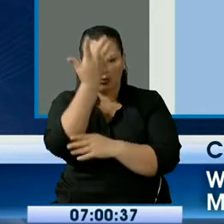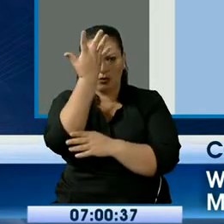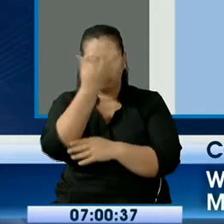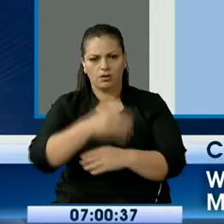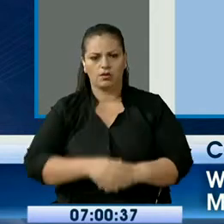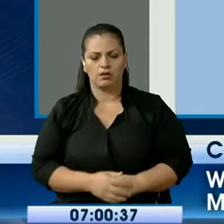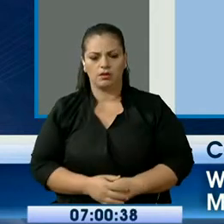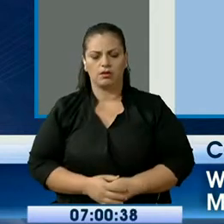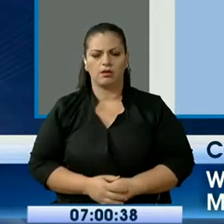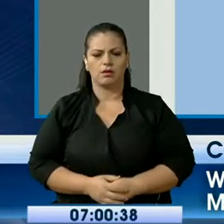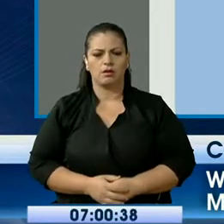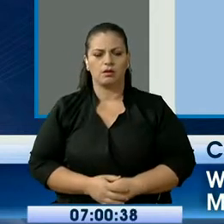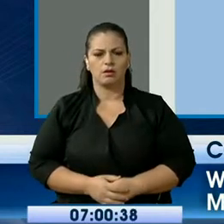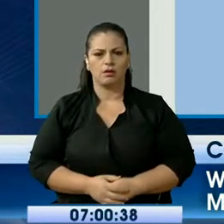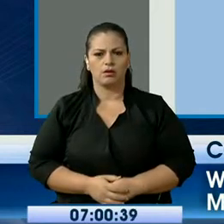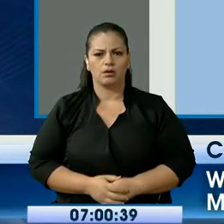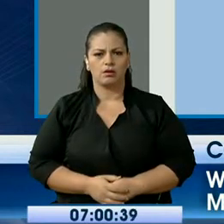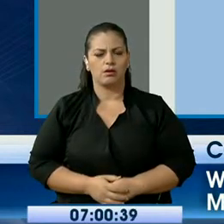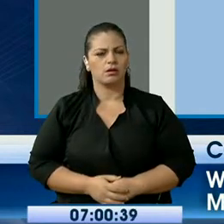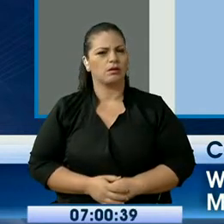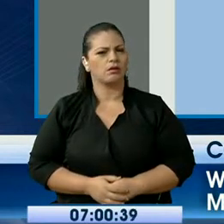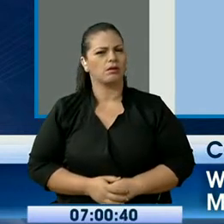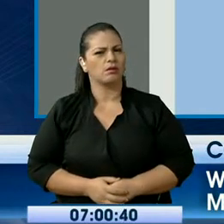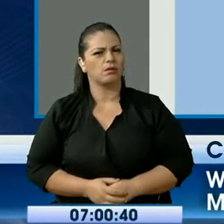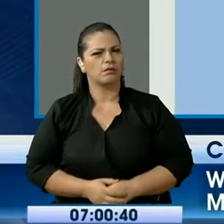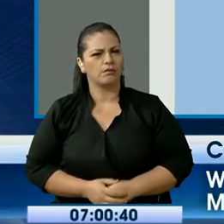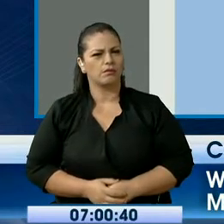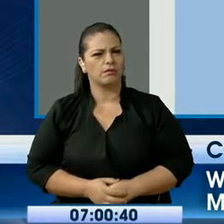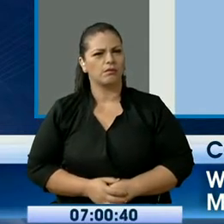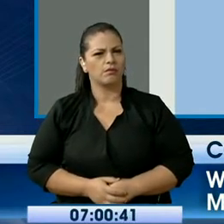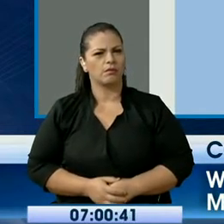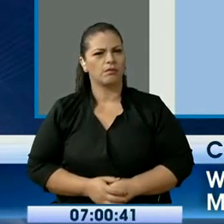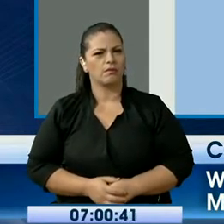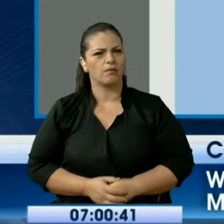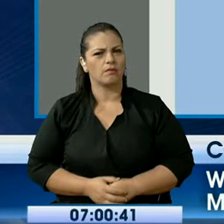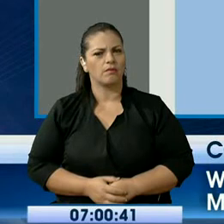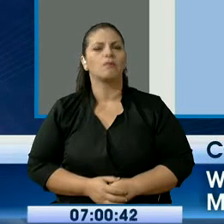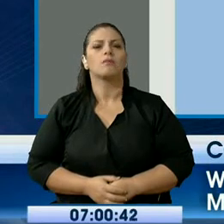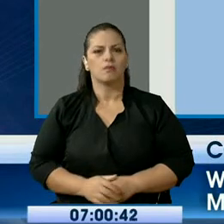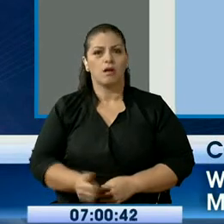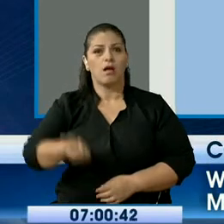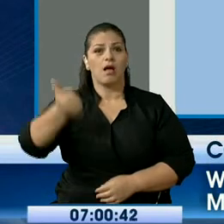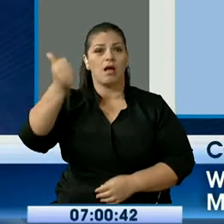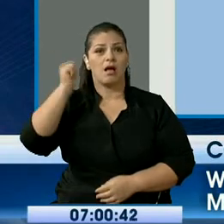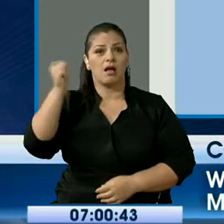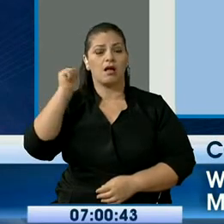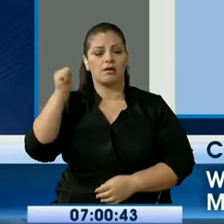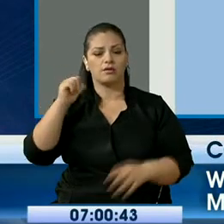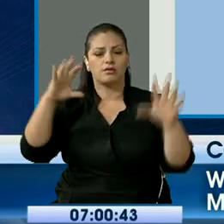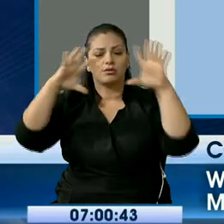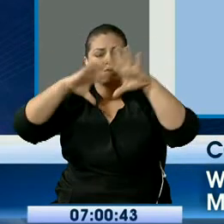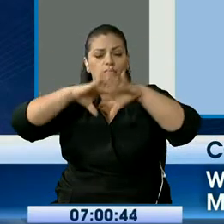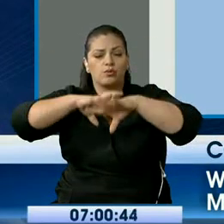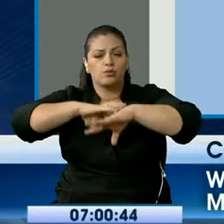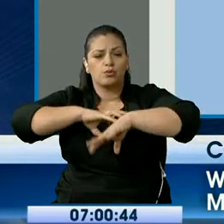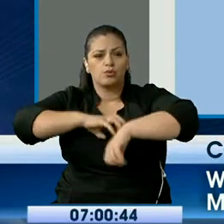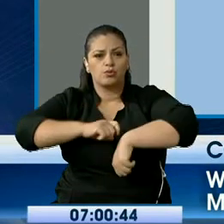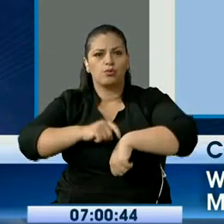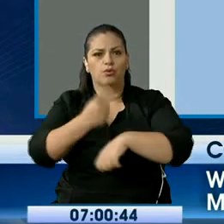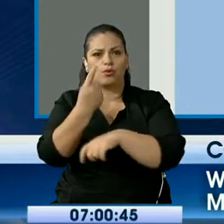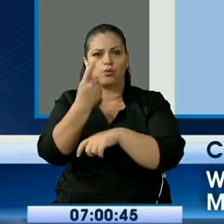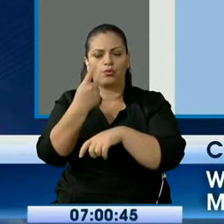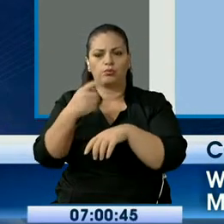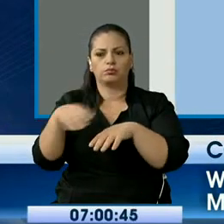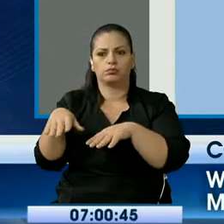Realmente, se sintieron todos sus fuertes, pero antes de la misma opción. Uno, cuando se sintió la trompería de carácter, se fue el más fuerte,